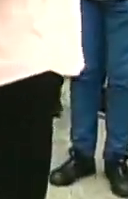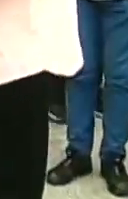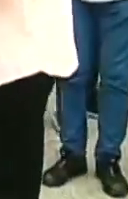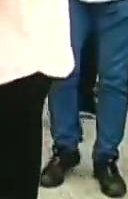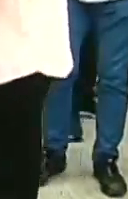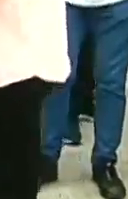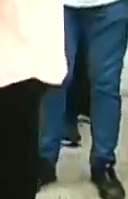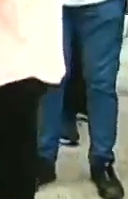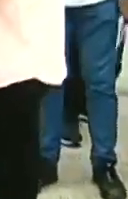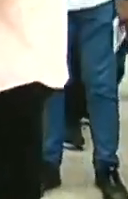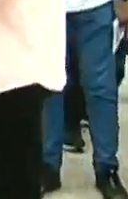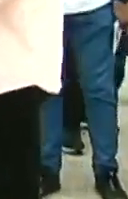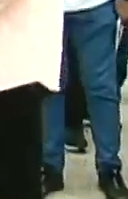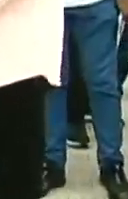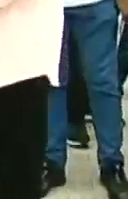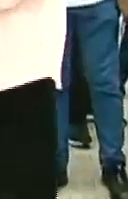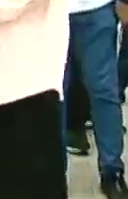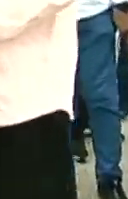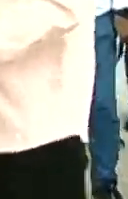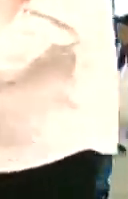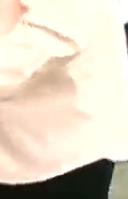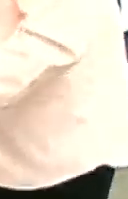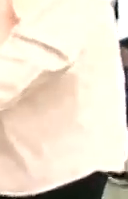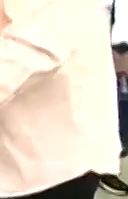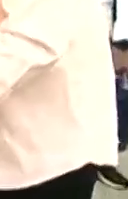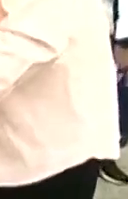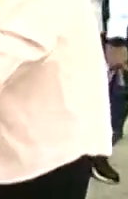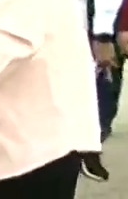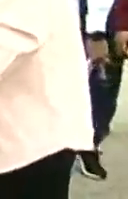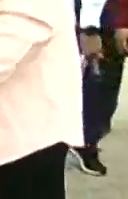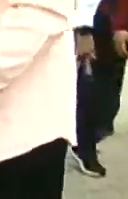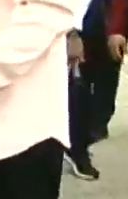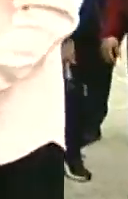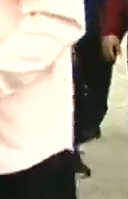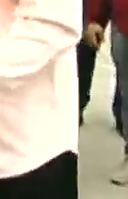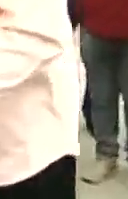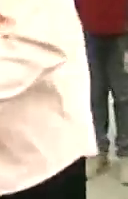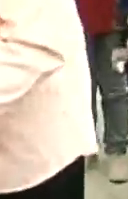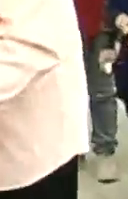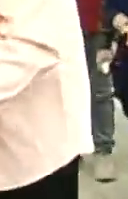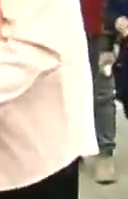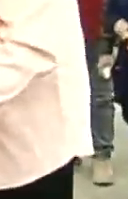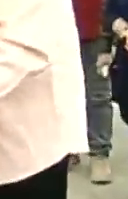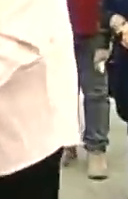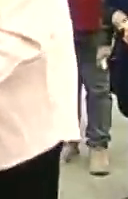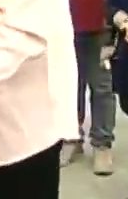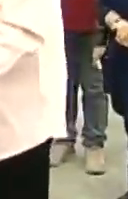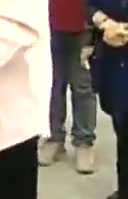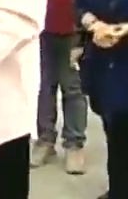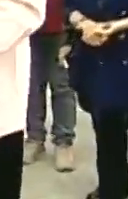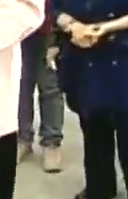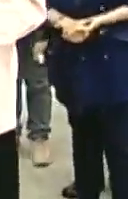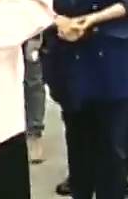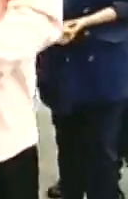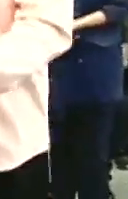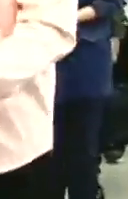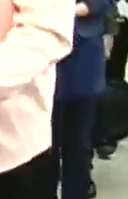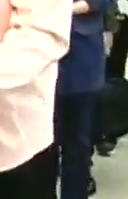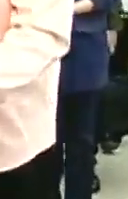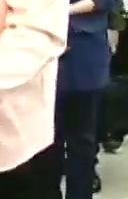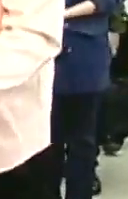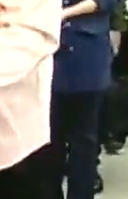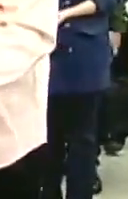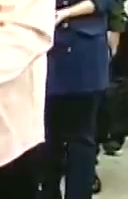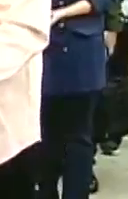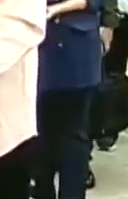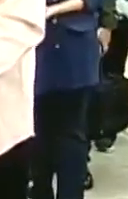Revolución que se traducen en Justicia Social, en Compromiso, Lealtad, Esfuerzo, Amor y Esperanza. Es una de las tantas muestras de que la